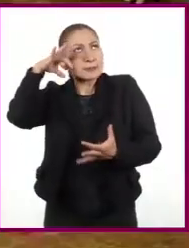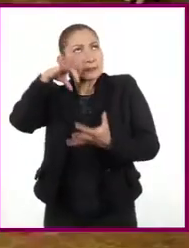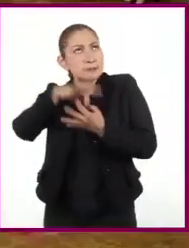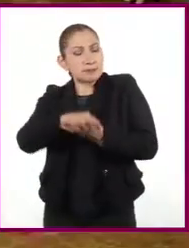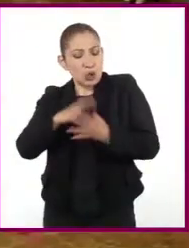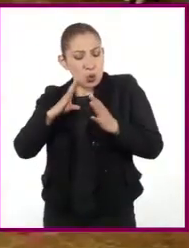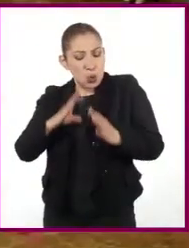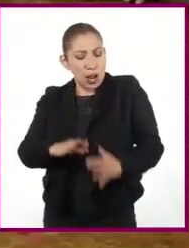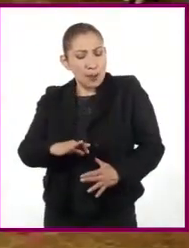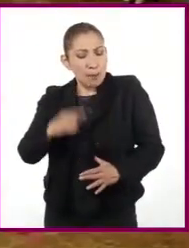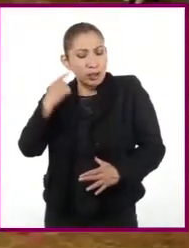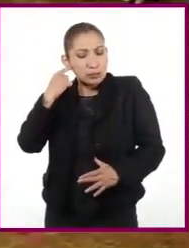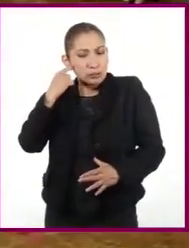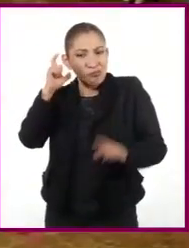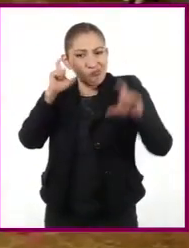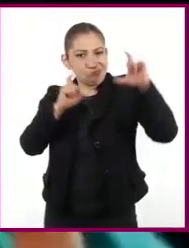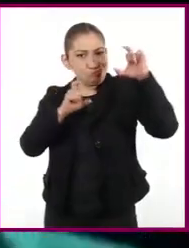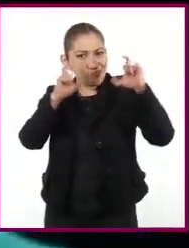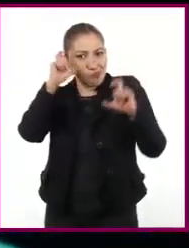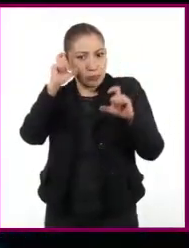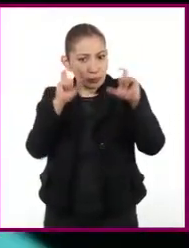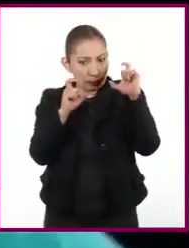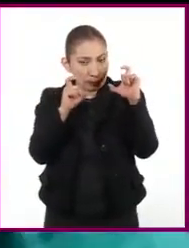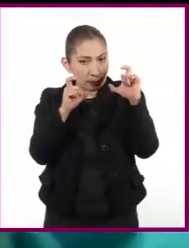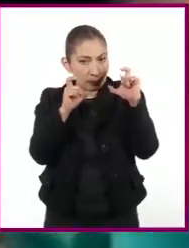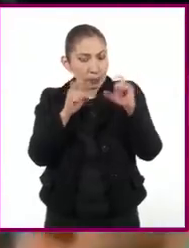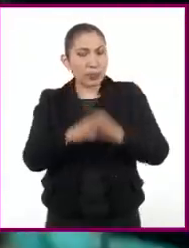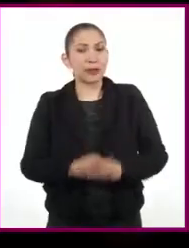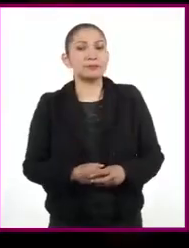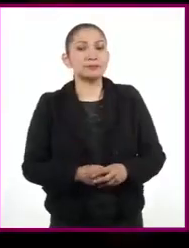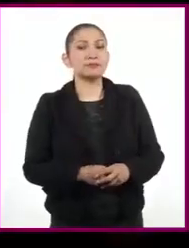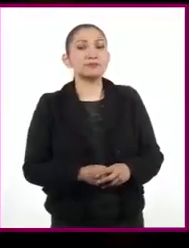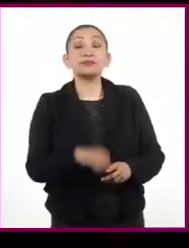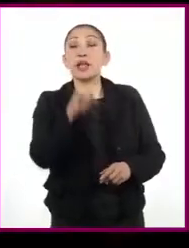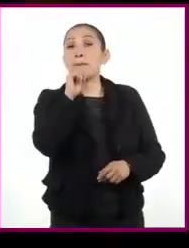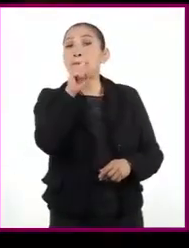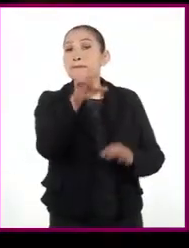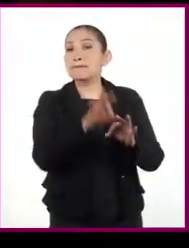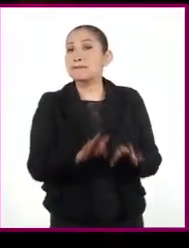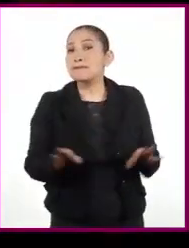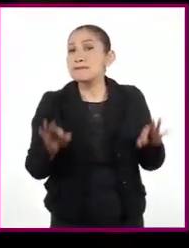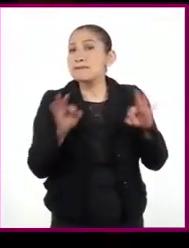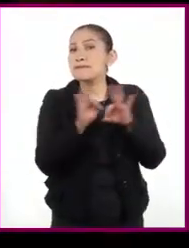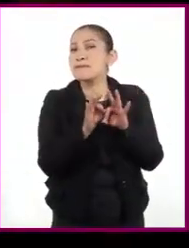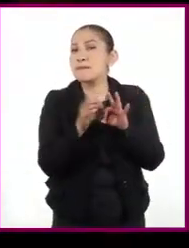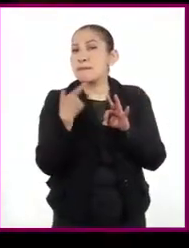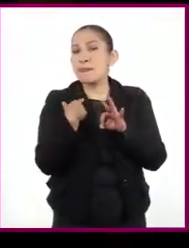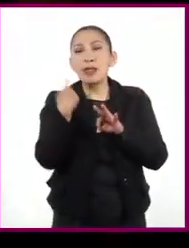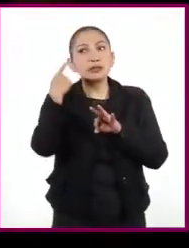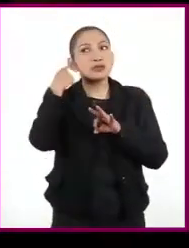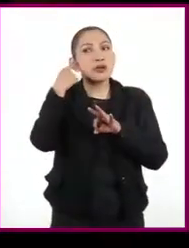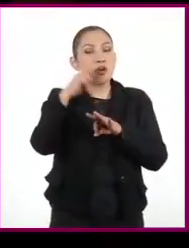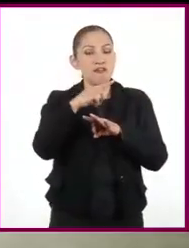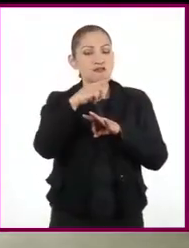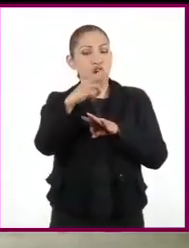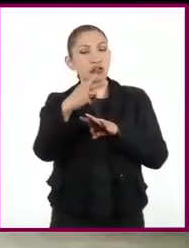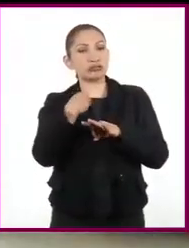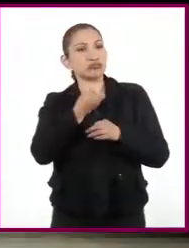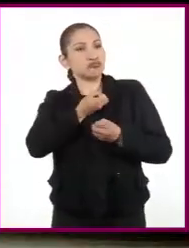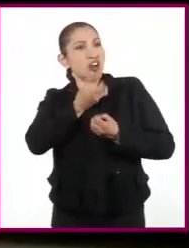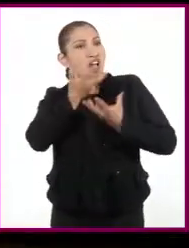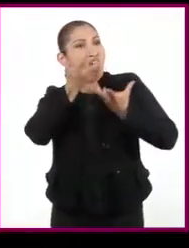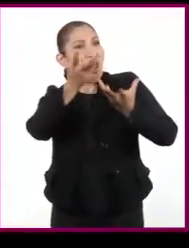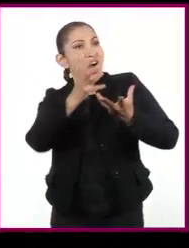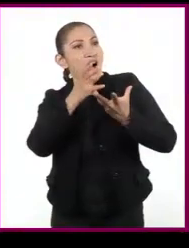de su lenguaje corporal y su gestualidad. También es importante el desarrollo de los sonidos de la voz teatral,